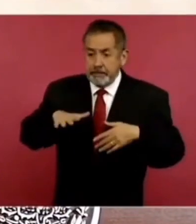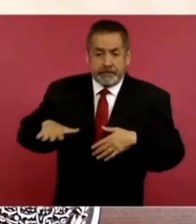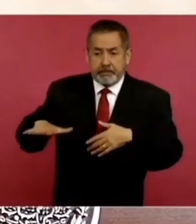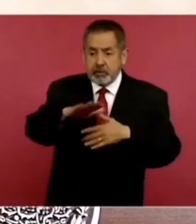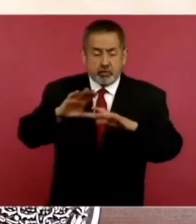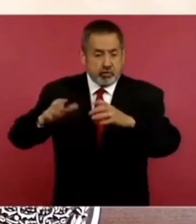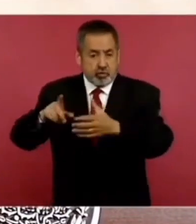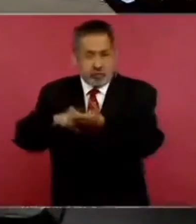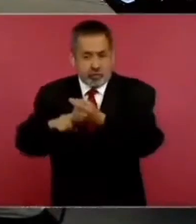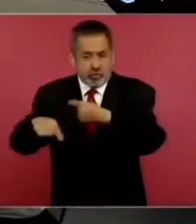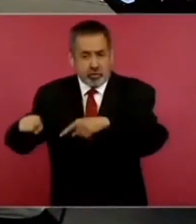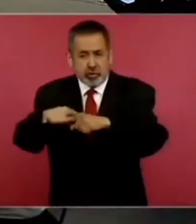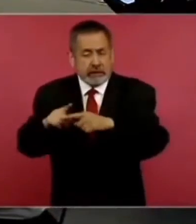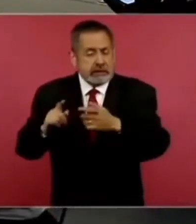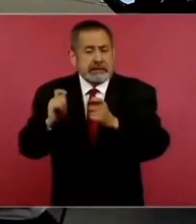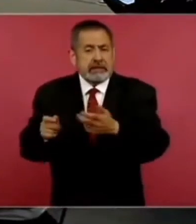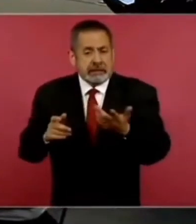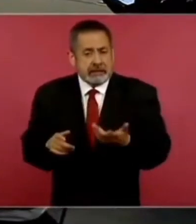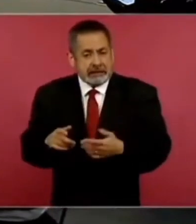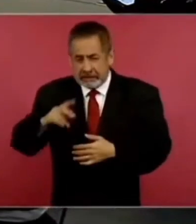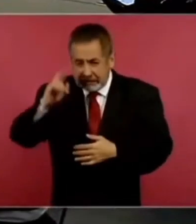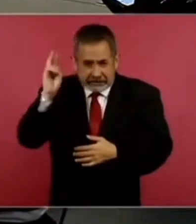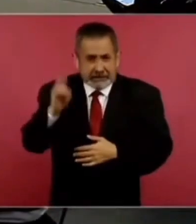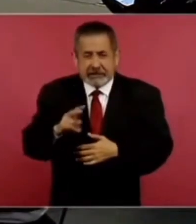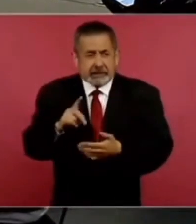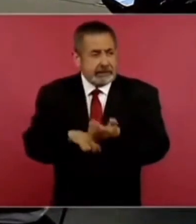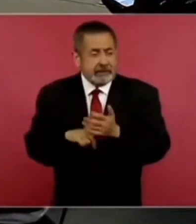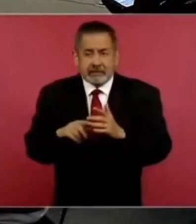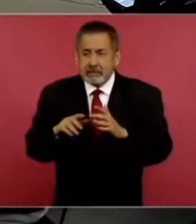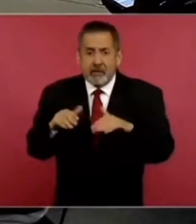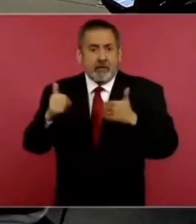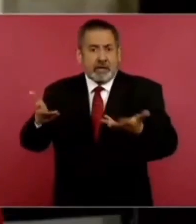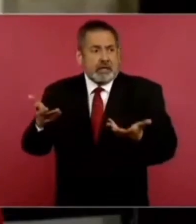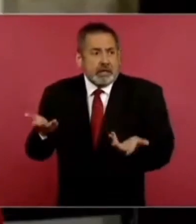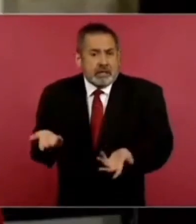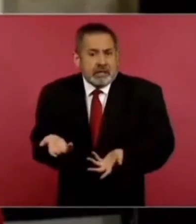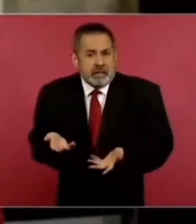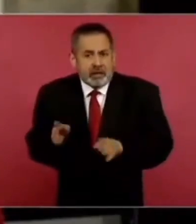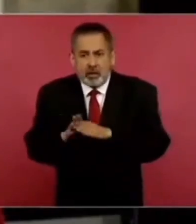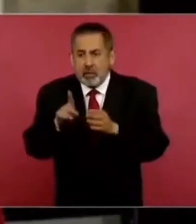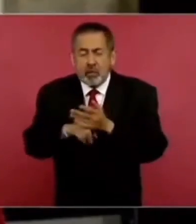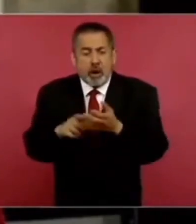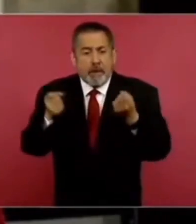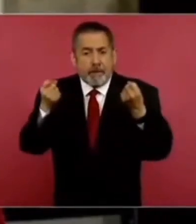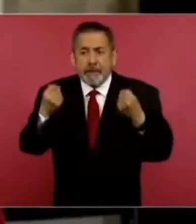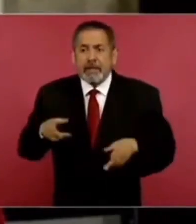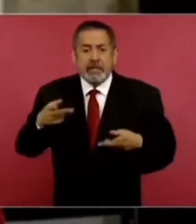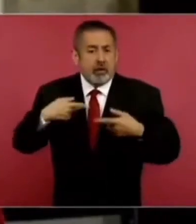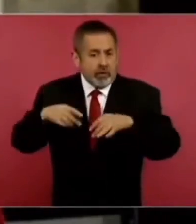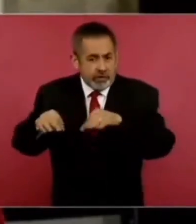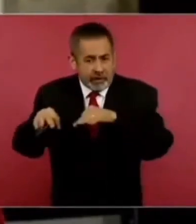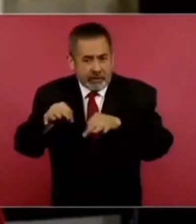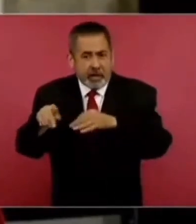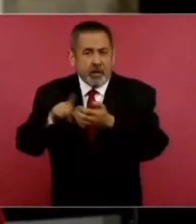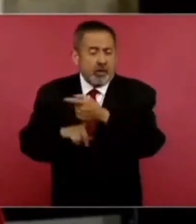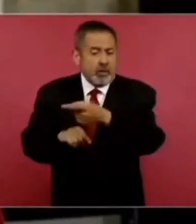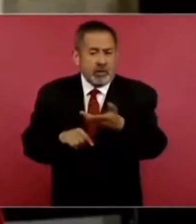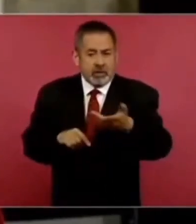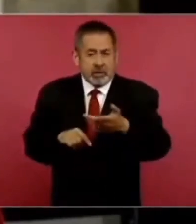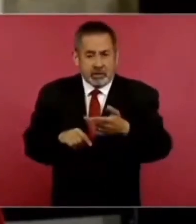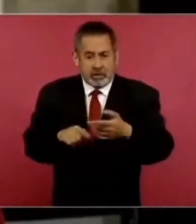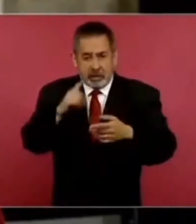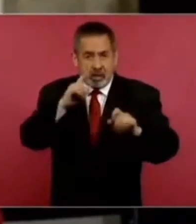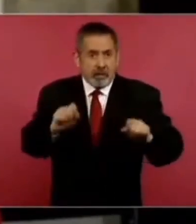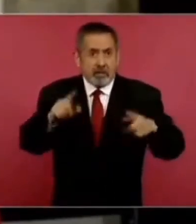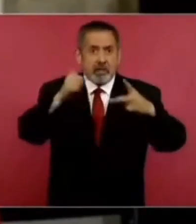están de veras a la intemperie y muchísimos perdieron el trabajo. Cuando